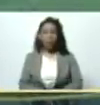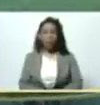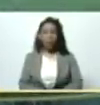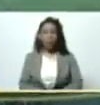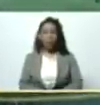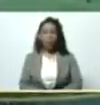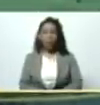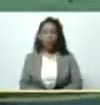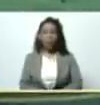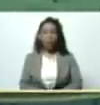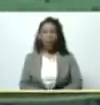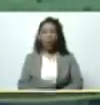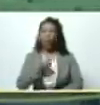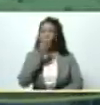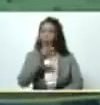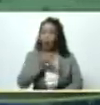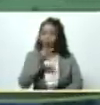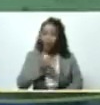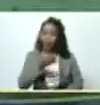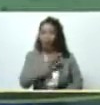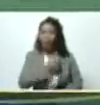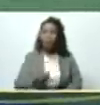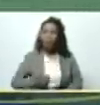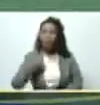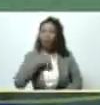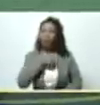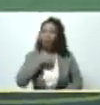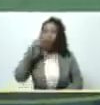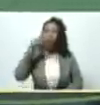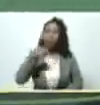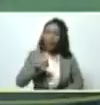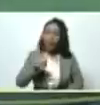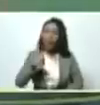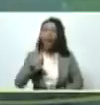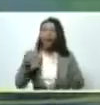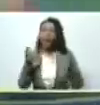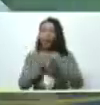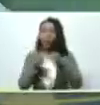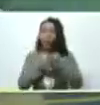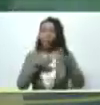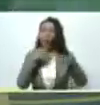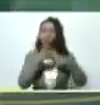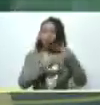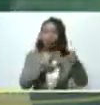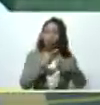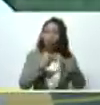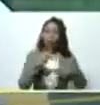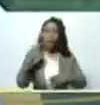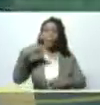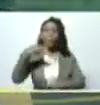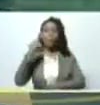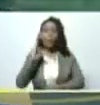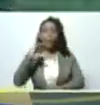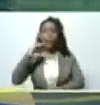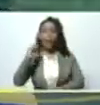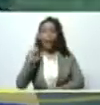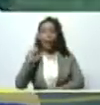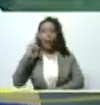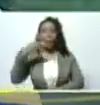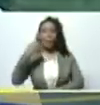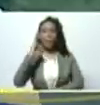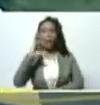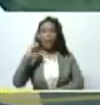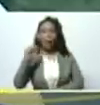bueno buenas tardes presidente aquí nos encontramos en la unidad productiva pica pica del municipio